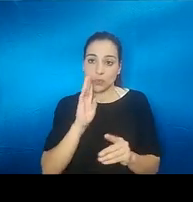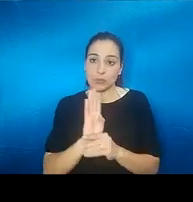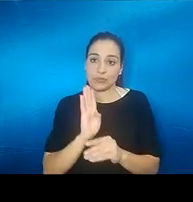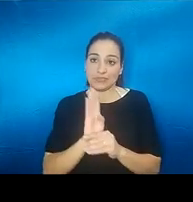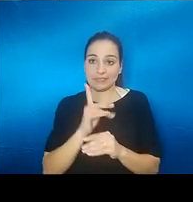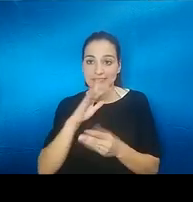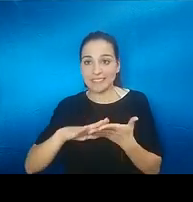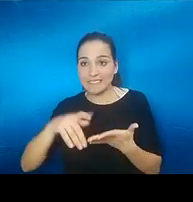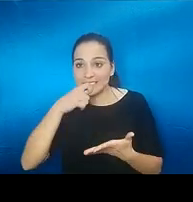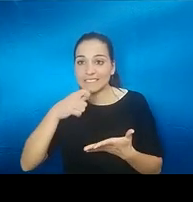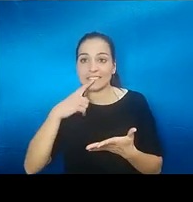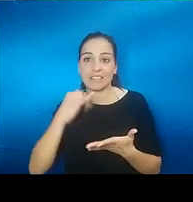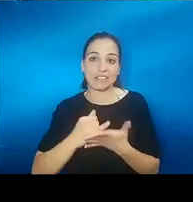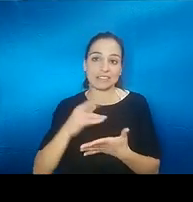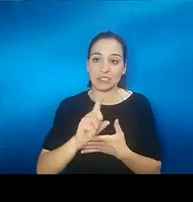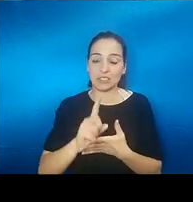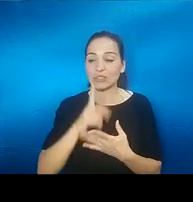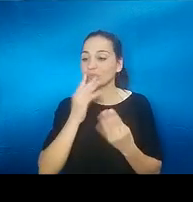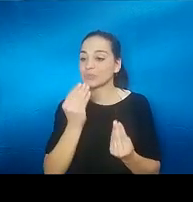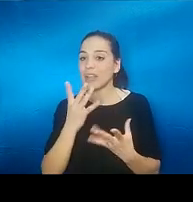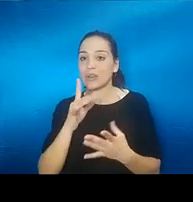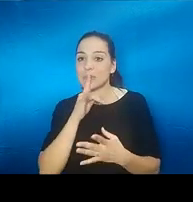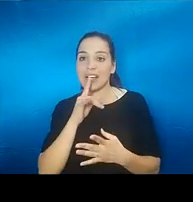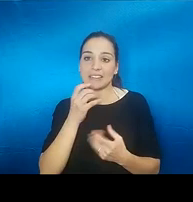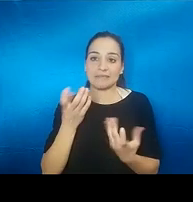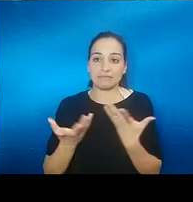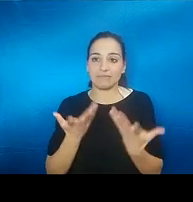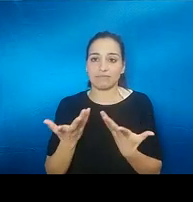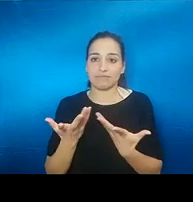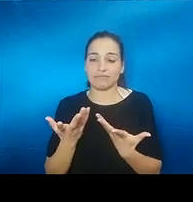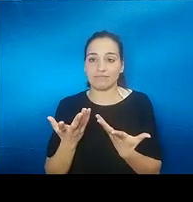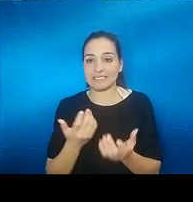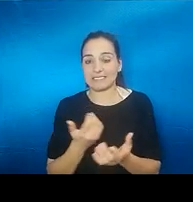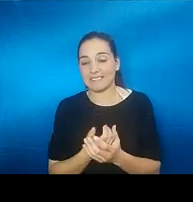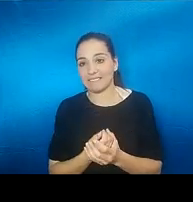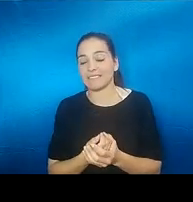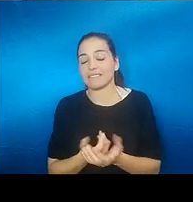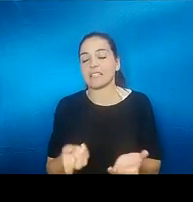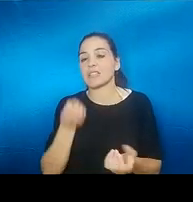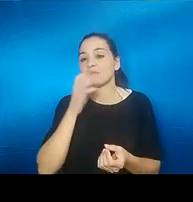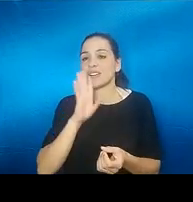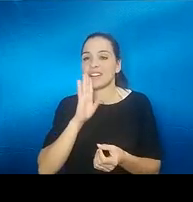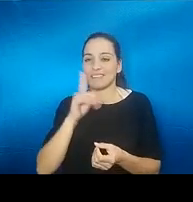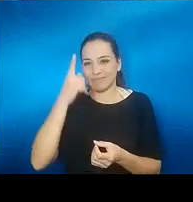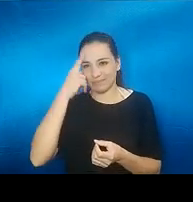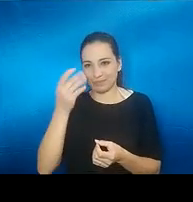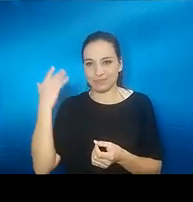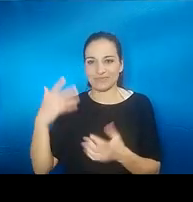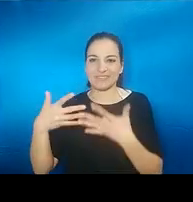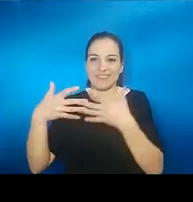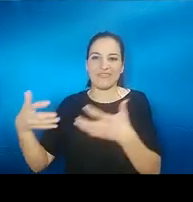probarlo no probarlo está bueno no está bueno y bueno quiero dejar ahí una frase que me dijeron un poco que a lo mejor